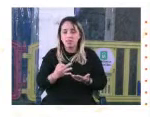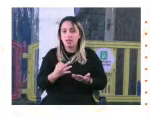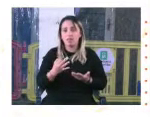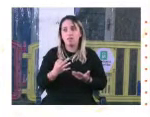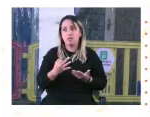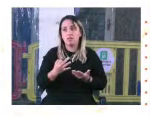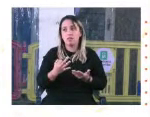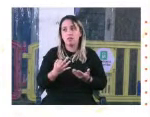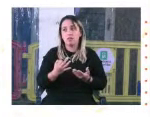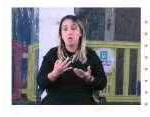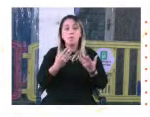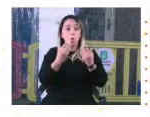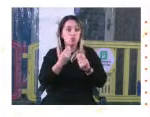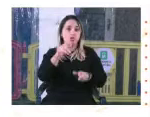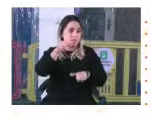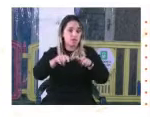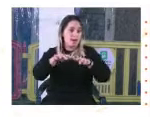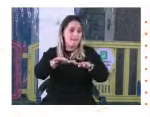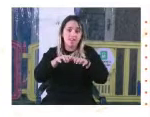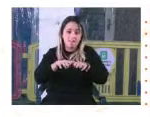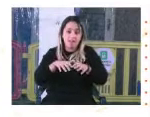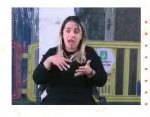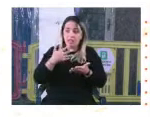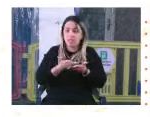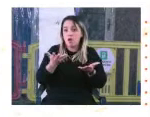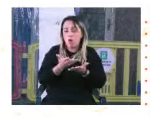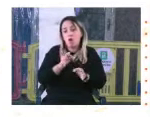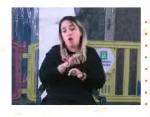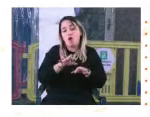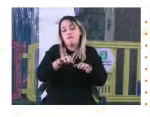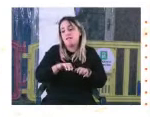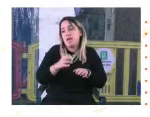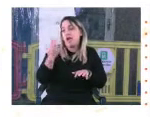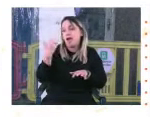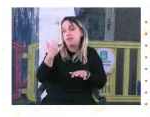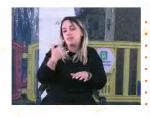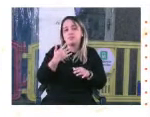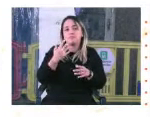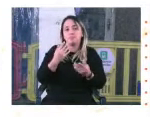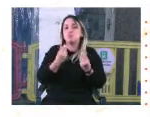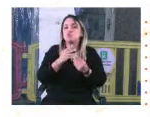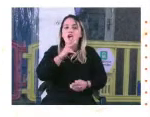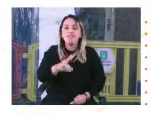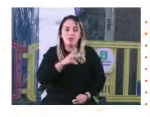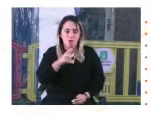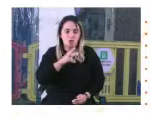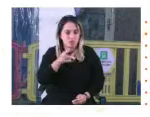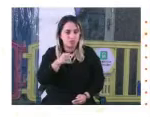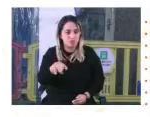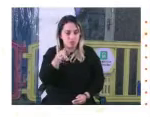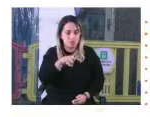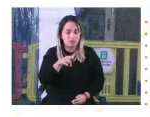viven o vivieron, o hoy viven sus hijos, y nosotros